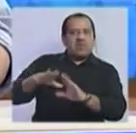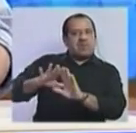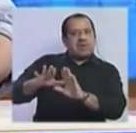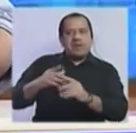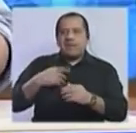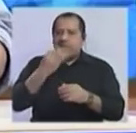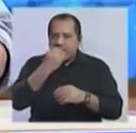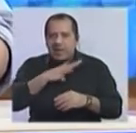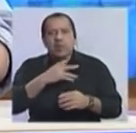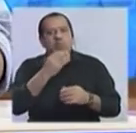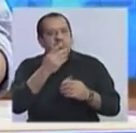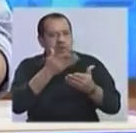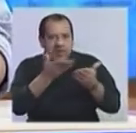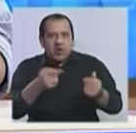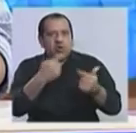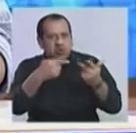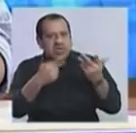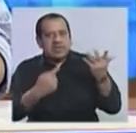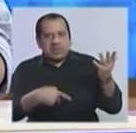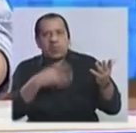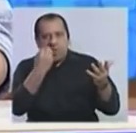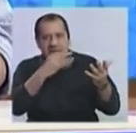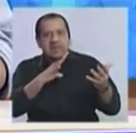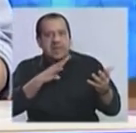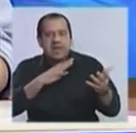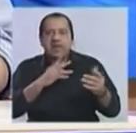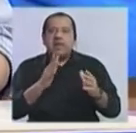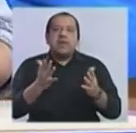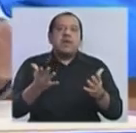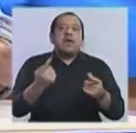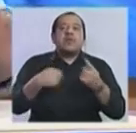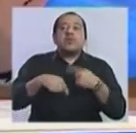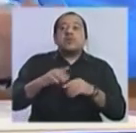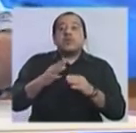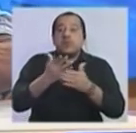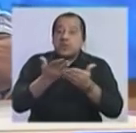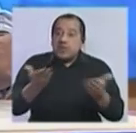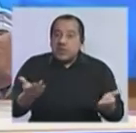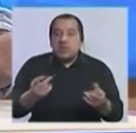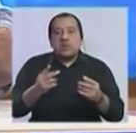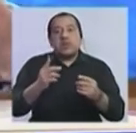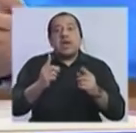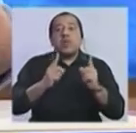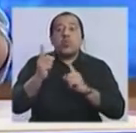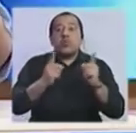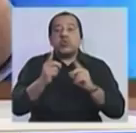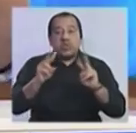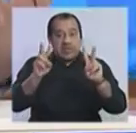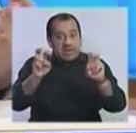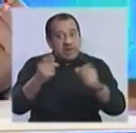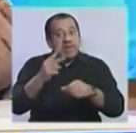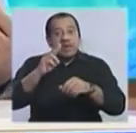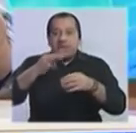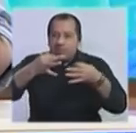lo bueno, de que no quieren arriesgar ciertas seguridades que más allá de